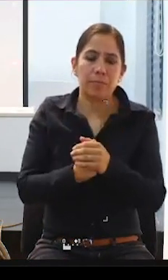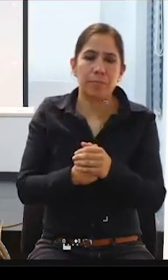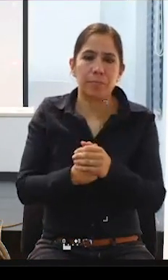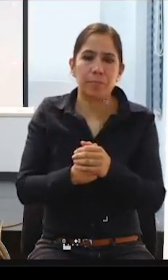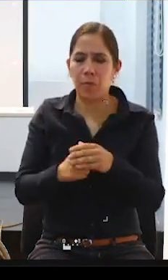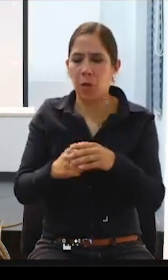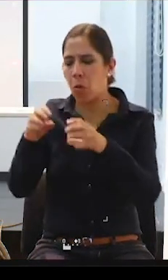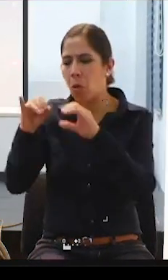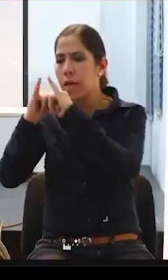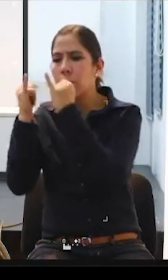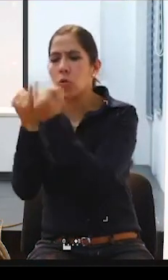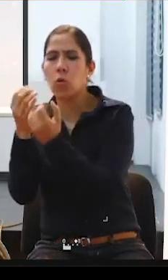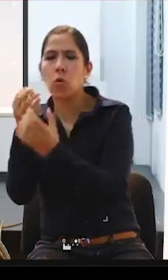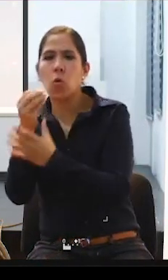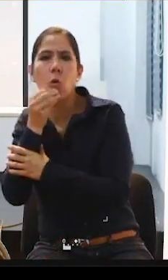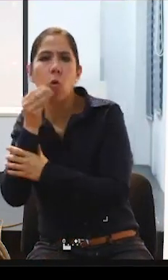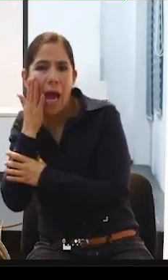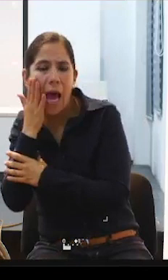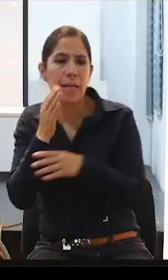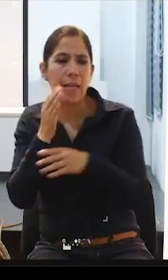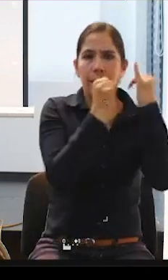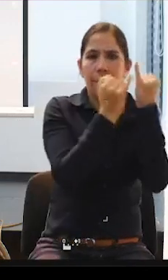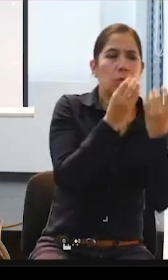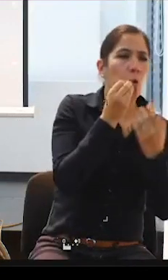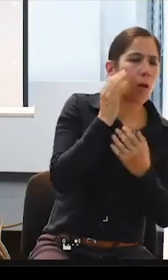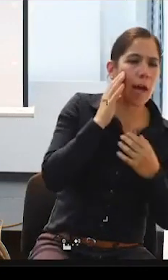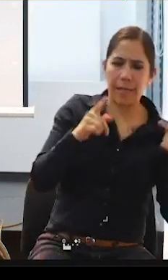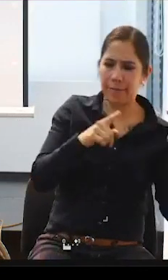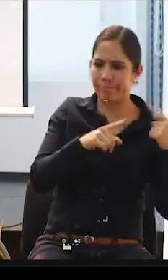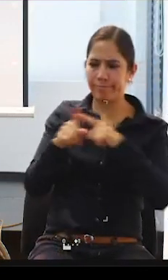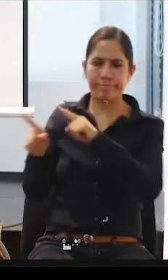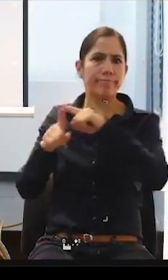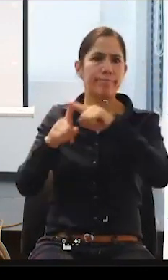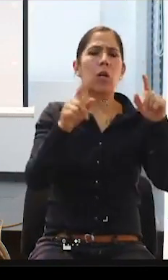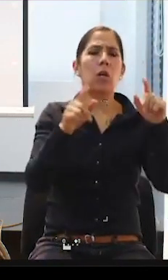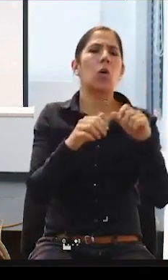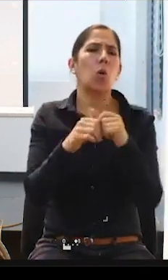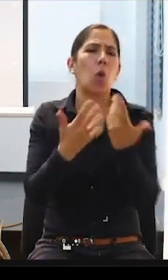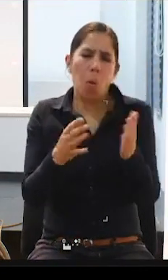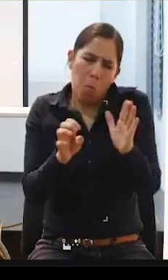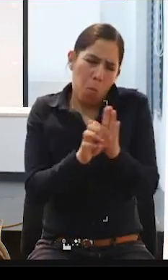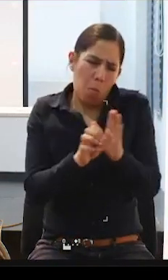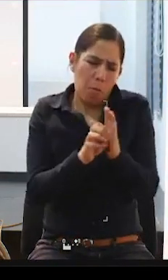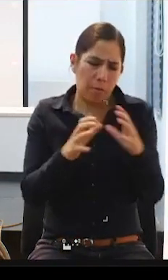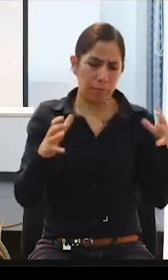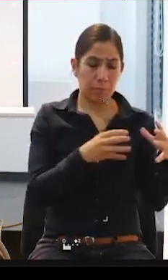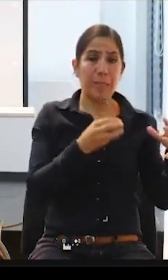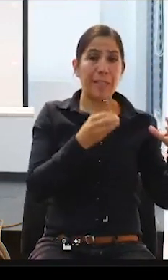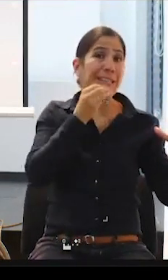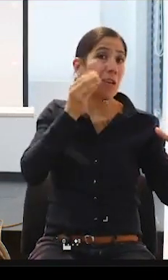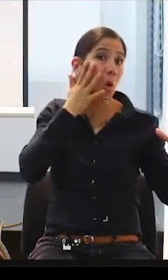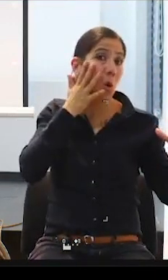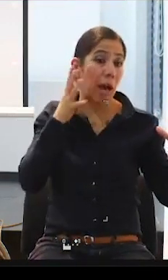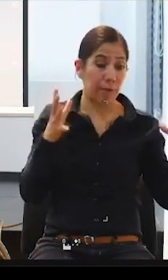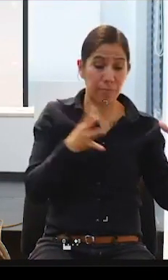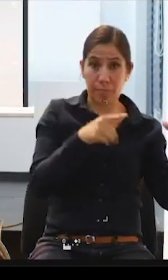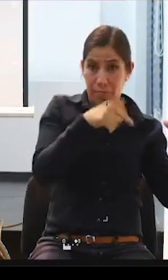qué cambia el estar en un espacio separado del resto del mundo donde las potencialidades